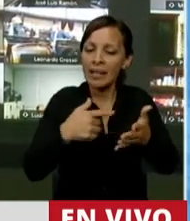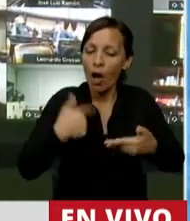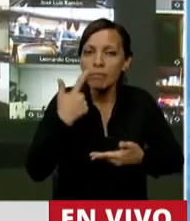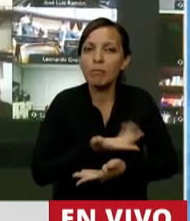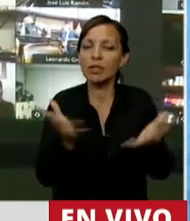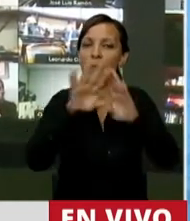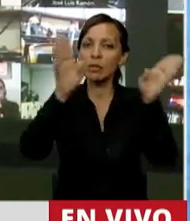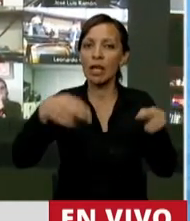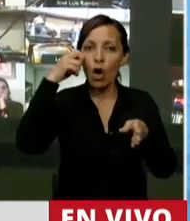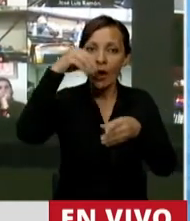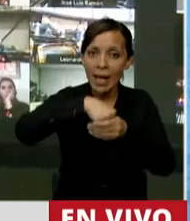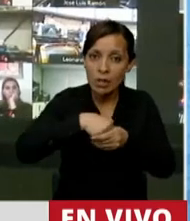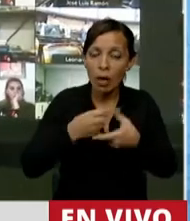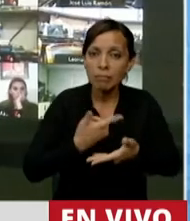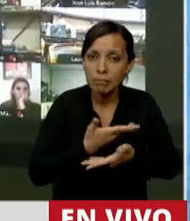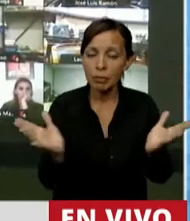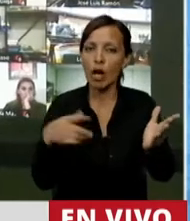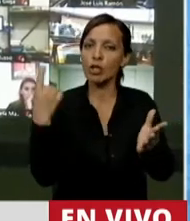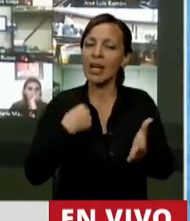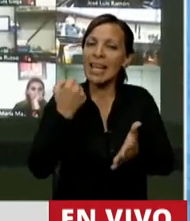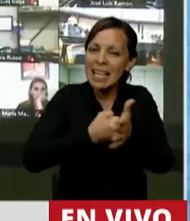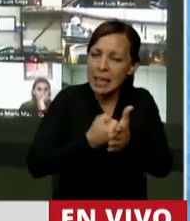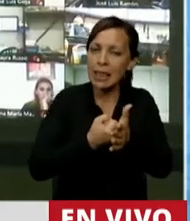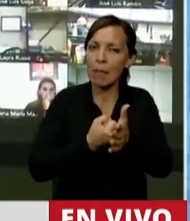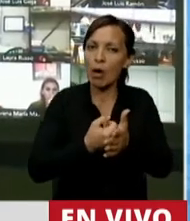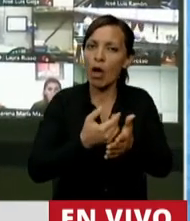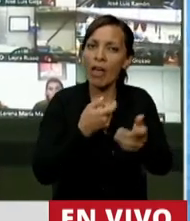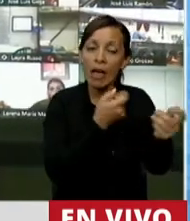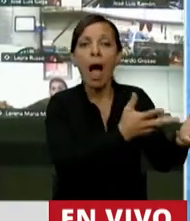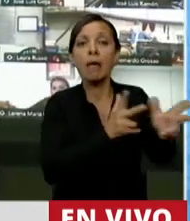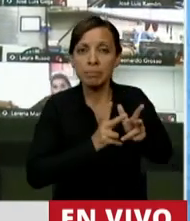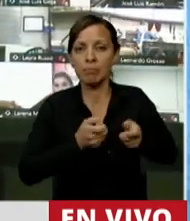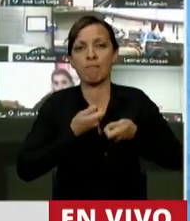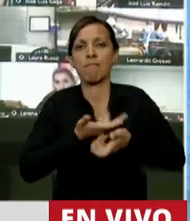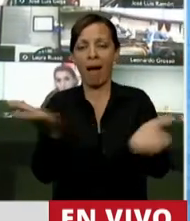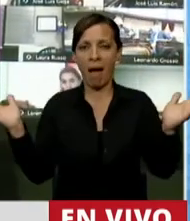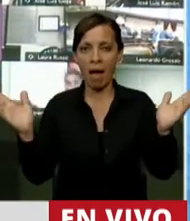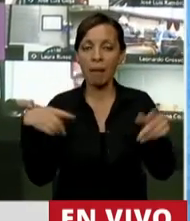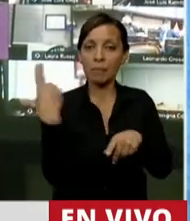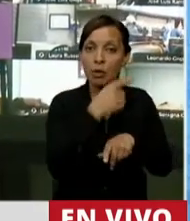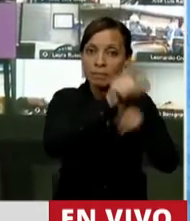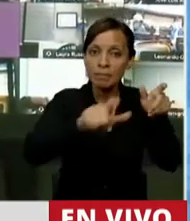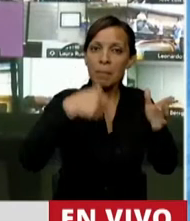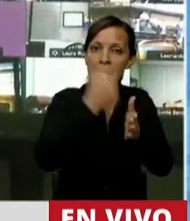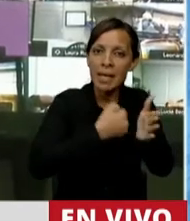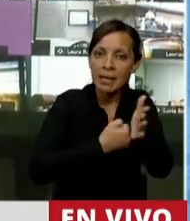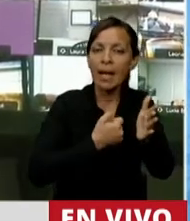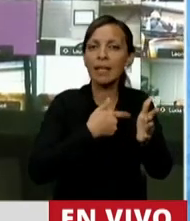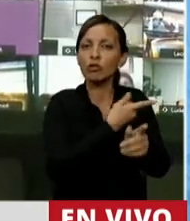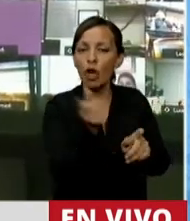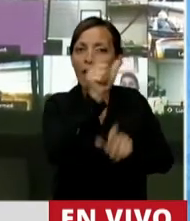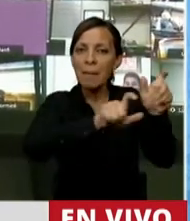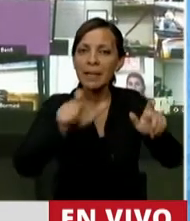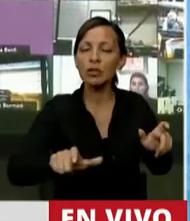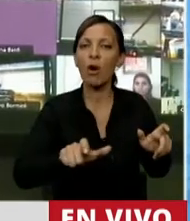Congreso de la Nación, intentamos ponerle voz a todos esos reclamos, de todas esas militancias, de todas esas